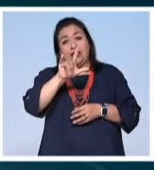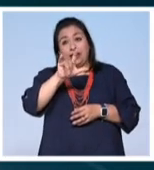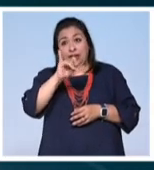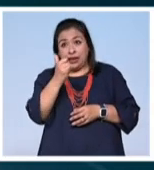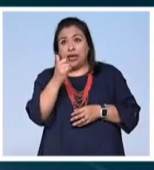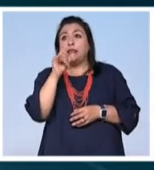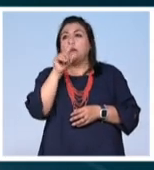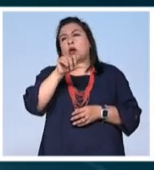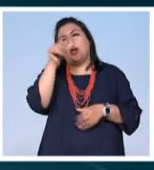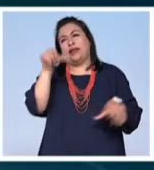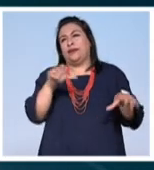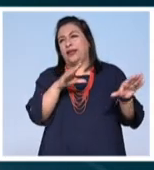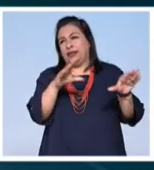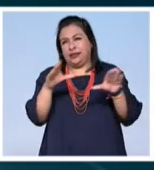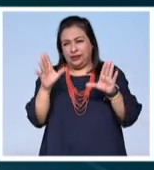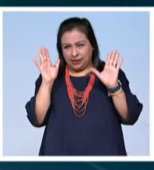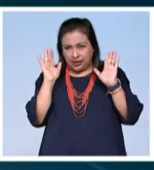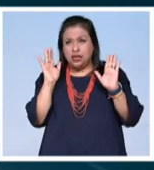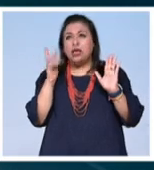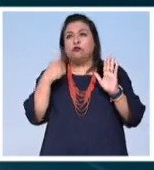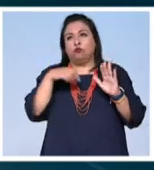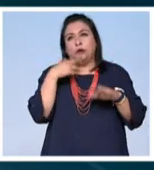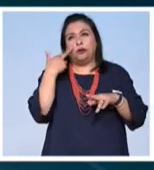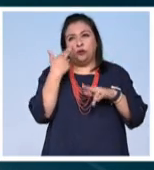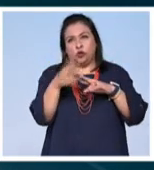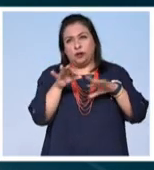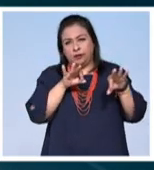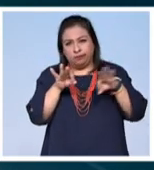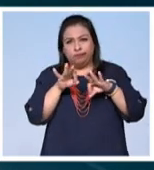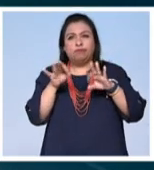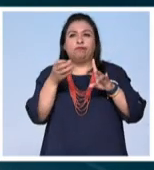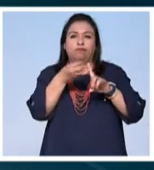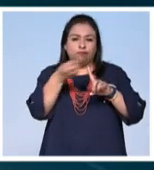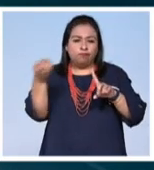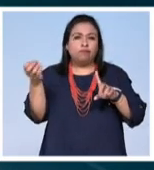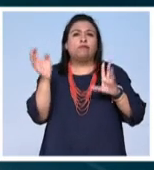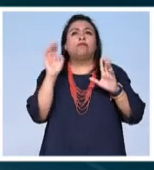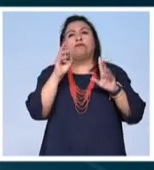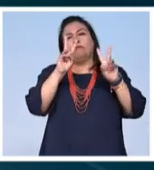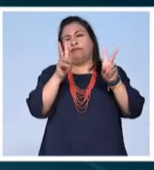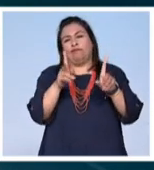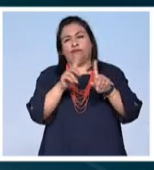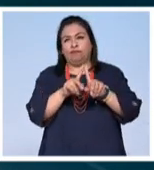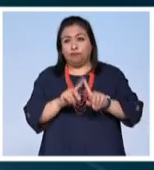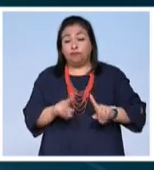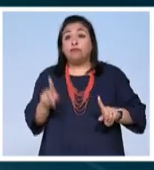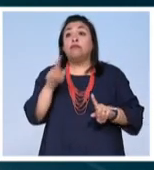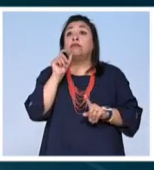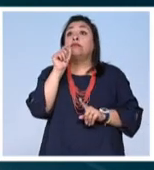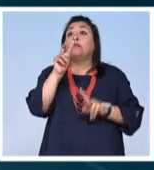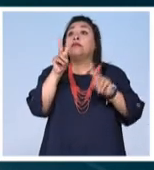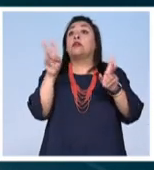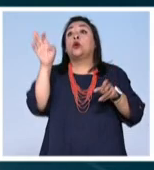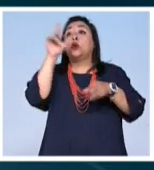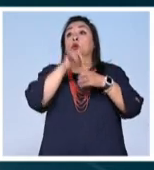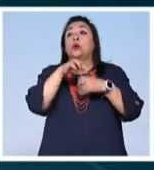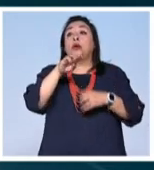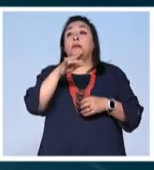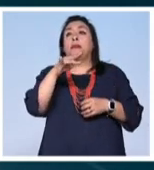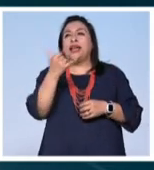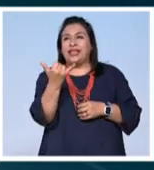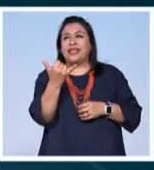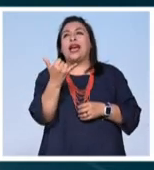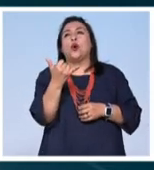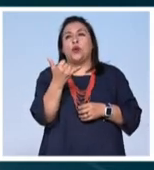hay otras actividades académicas que estamos organizando con diferentes temas. Y bueno, el tema también de la cultura maya, que es un